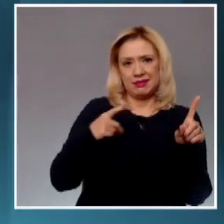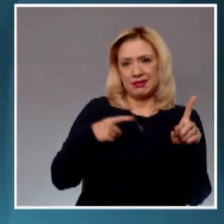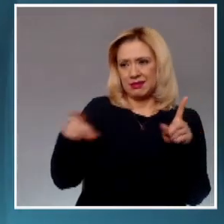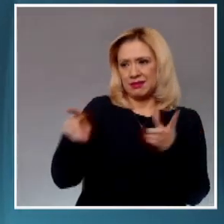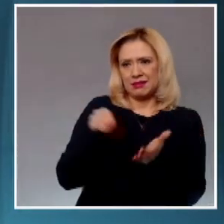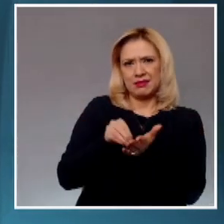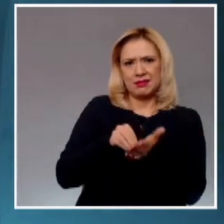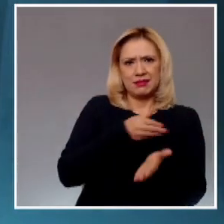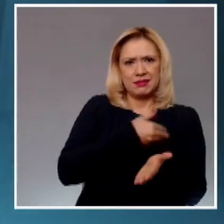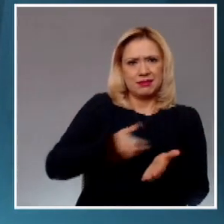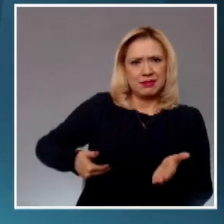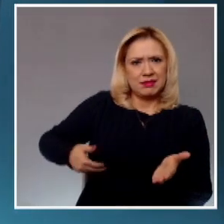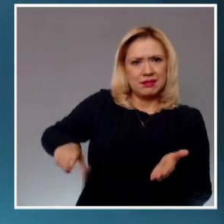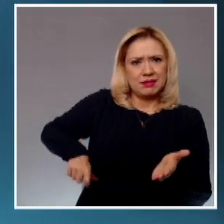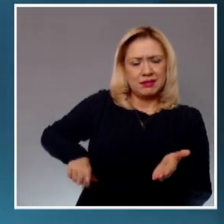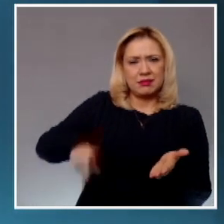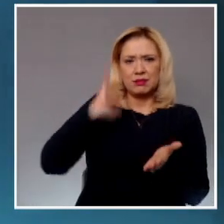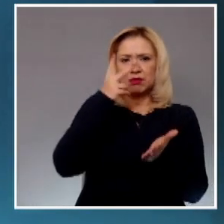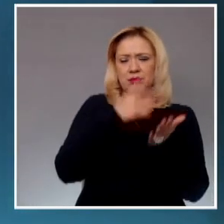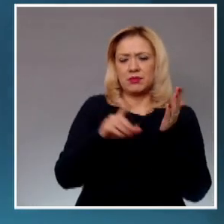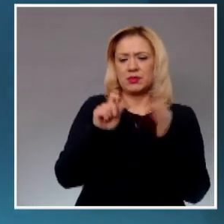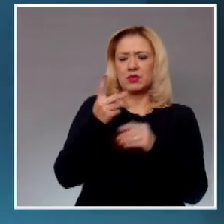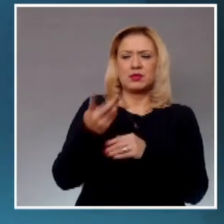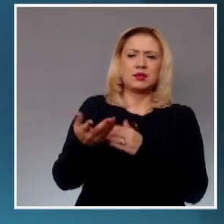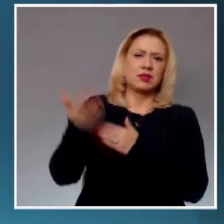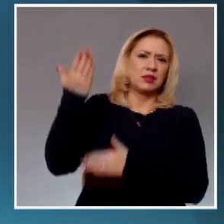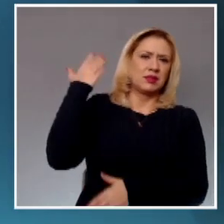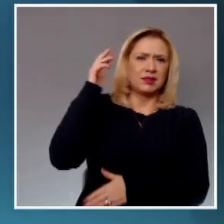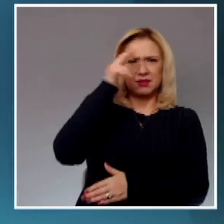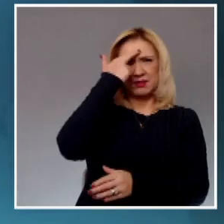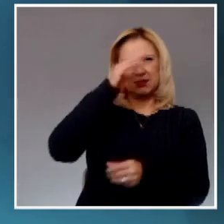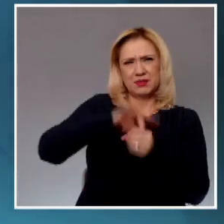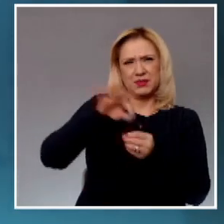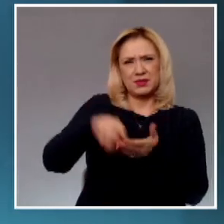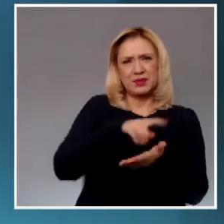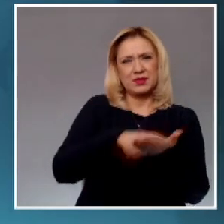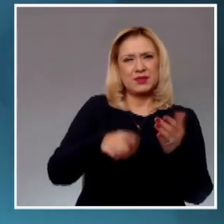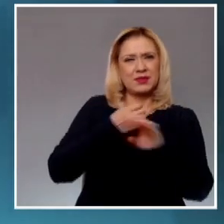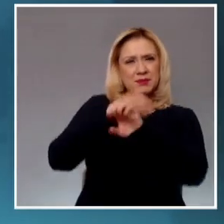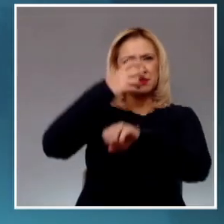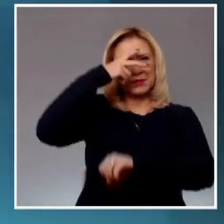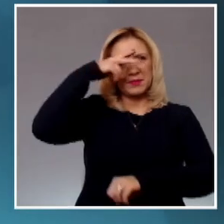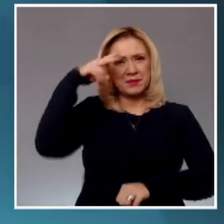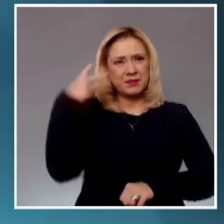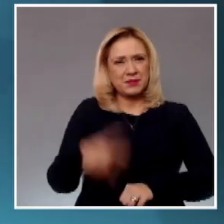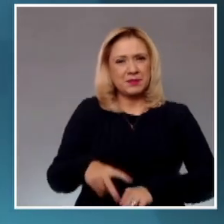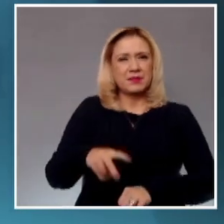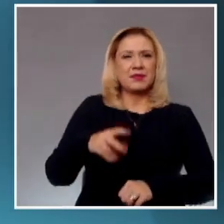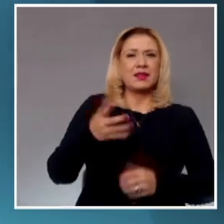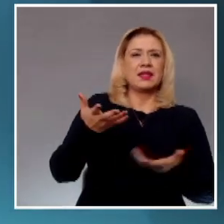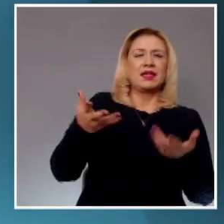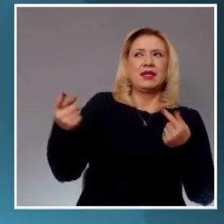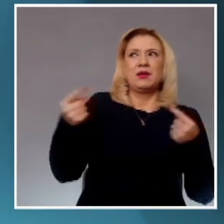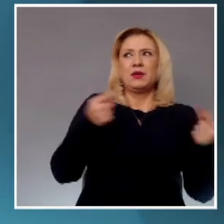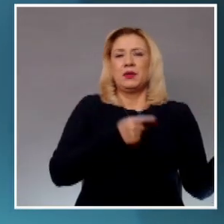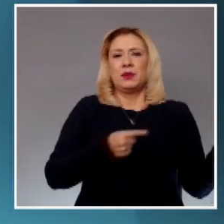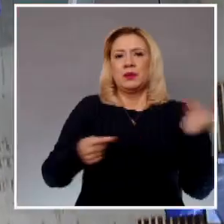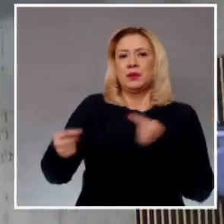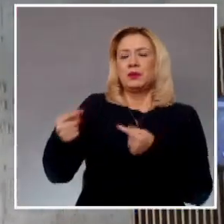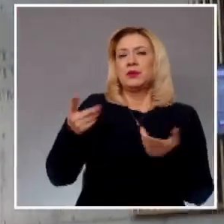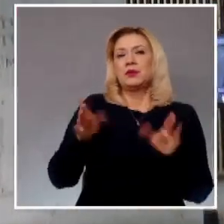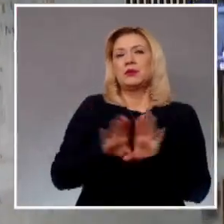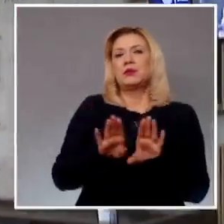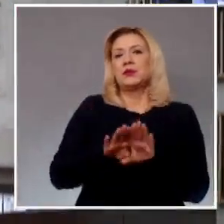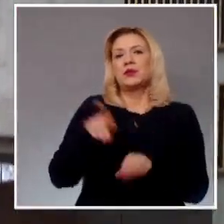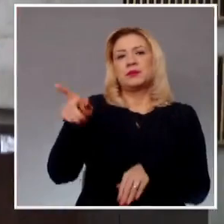pero revoca lo relacionado con la adquisición indebida de tiempos en radio y televisión. Considera además que se